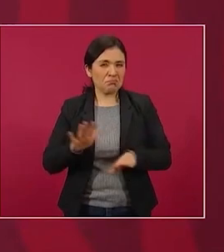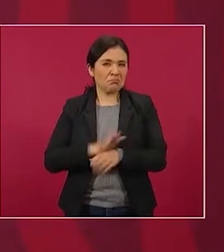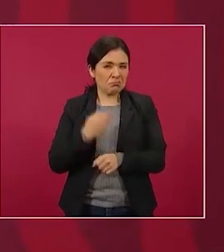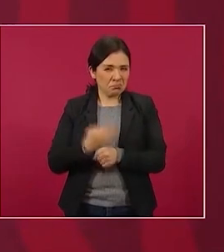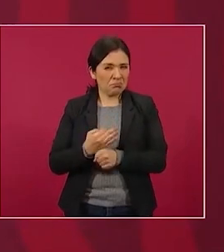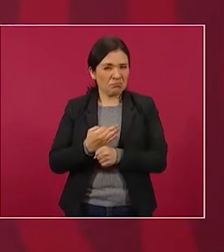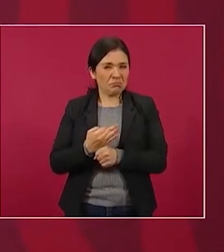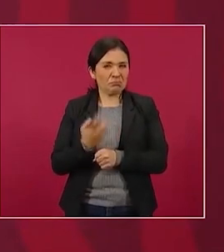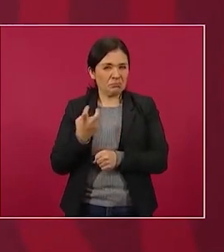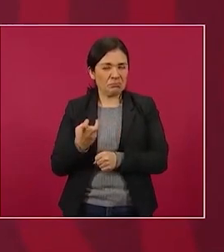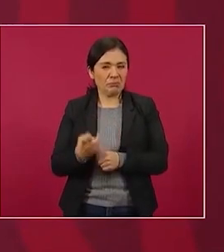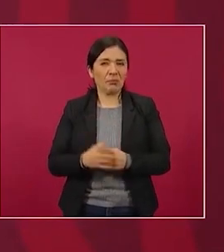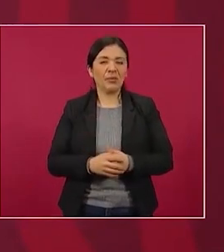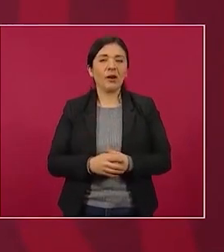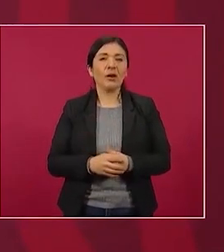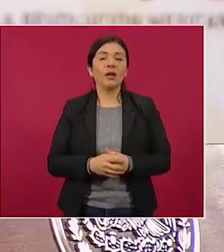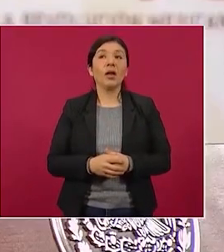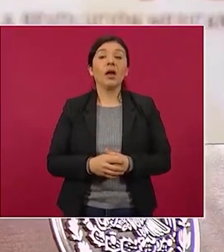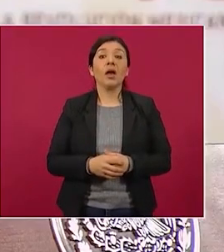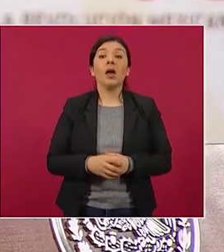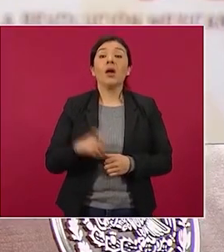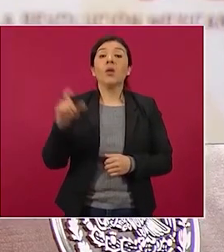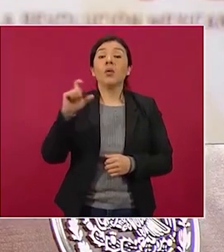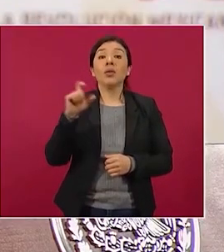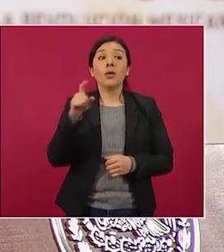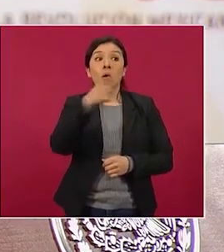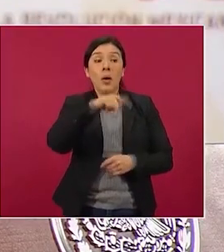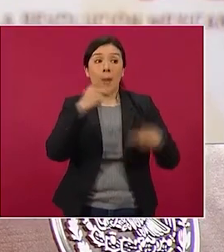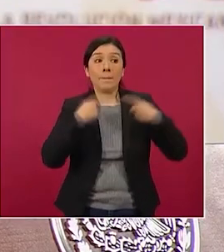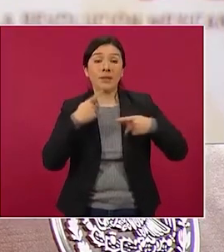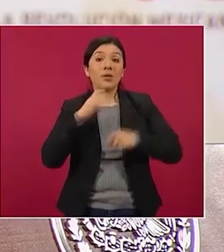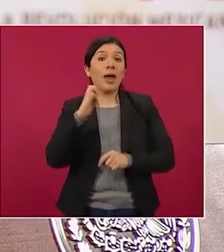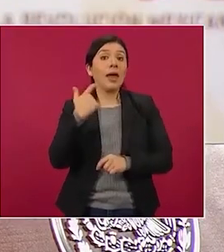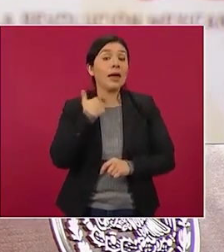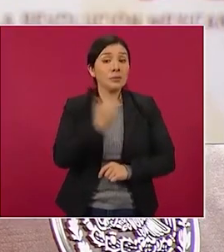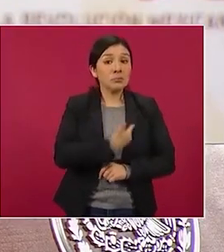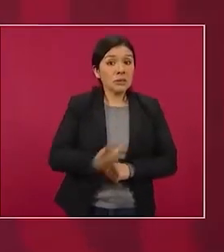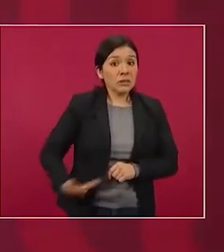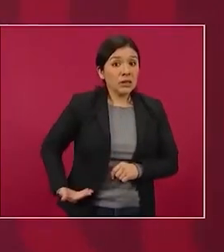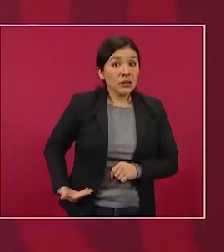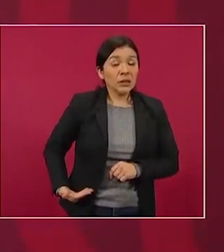En el caso de los expresidentes, sólo